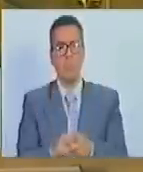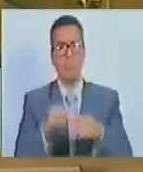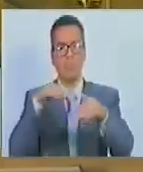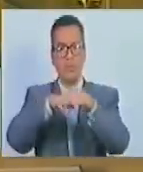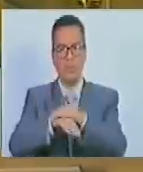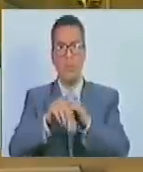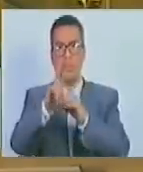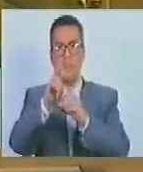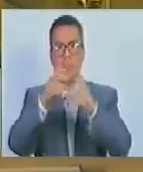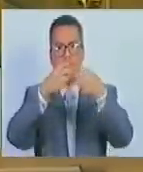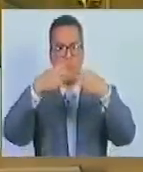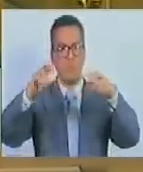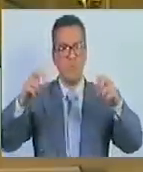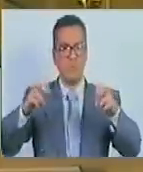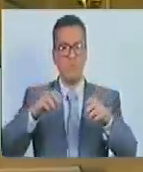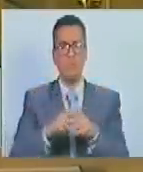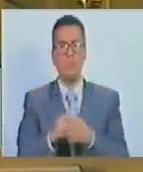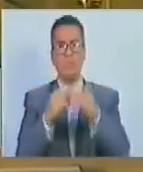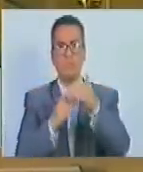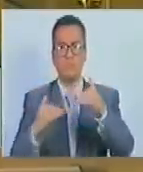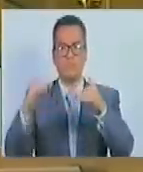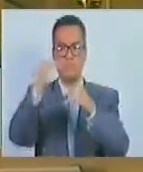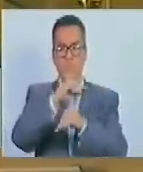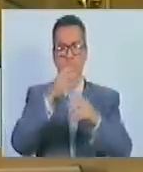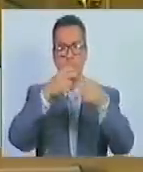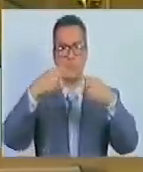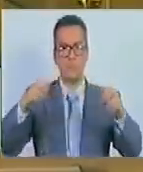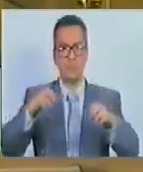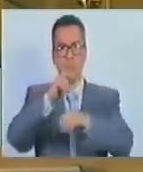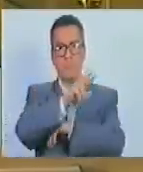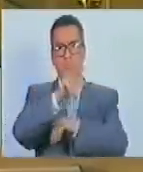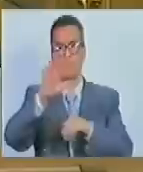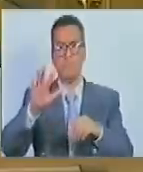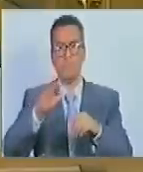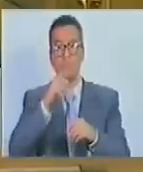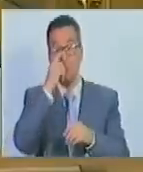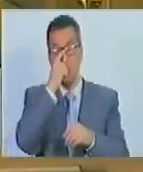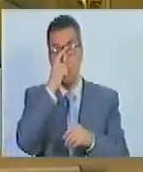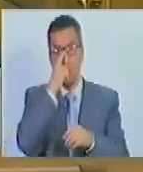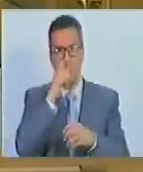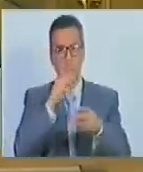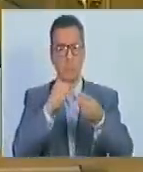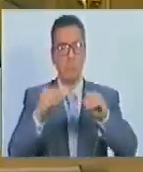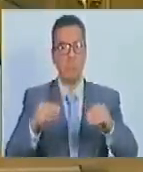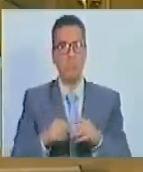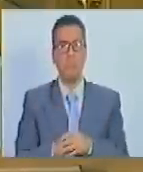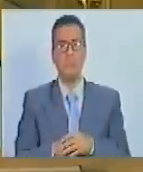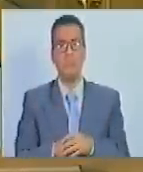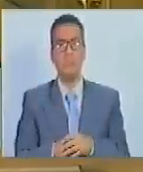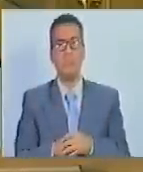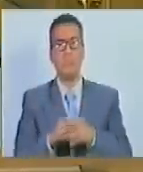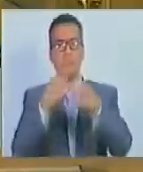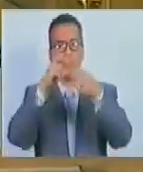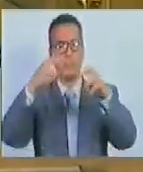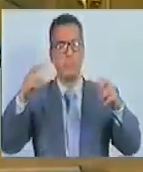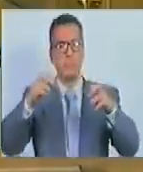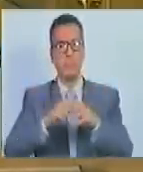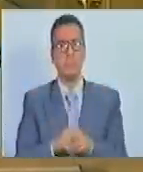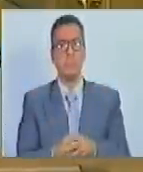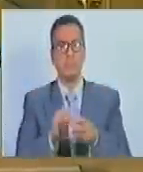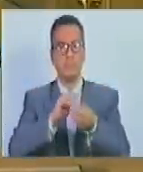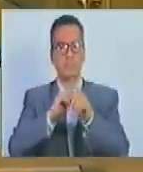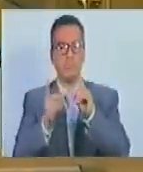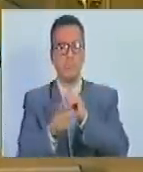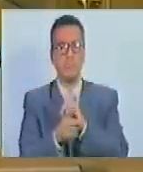incorpora un nuevo epígrafe que pasa a ser el epígrafe del artículo 35, quedando redactado de la siguiente manera. Epígrafe,